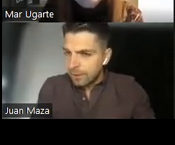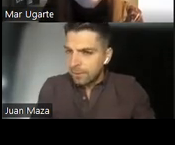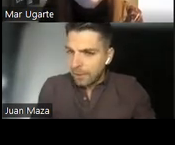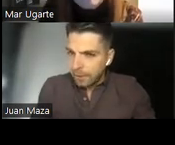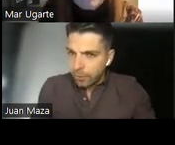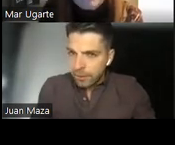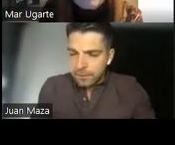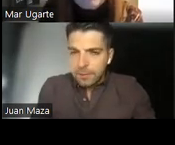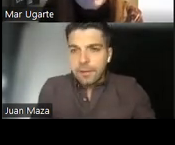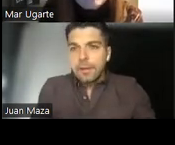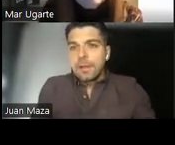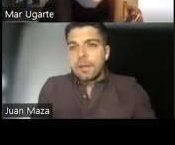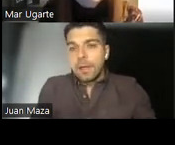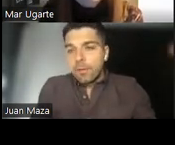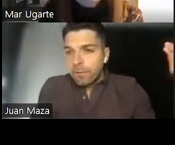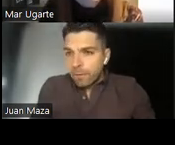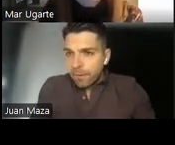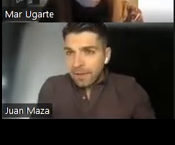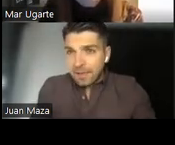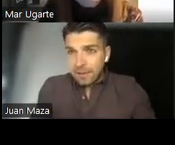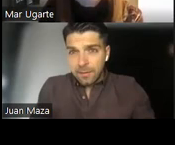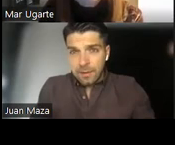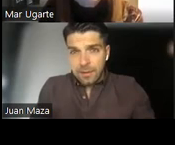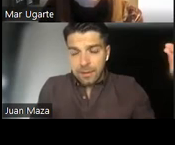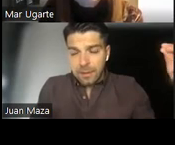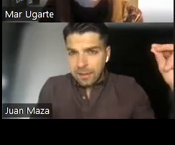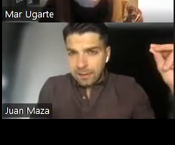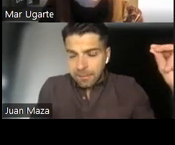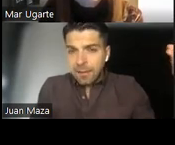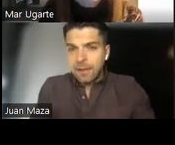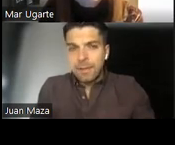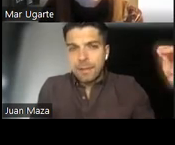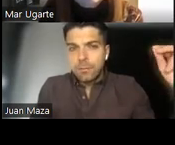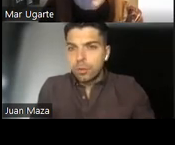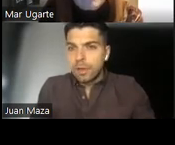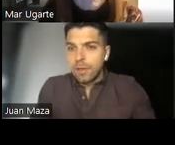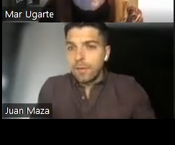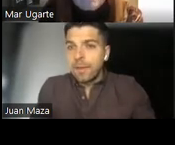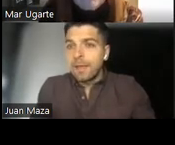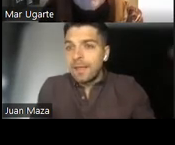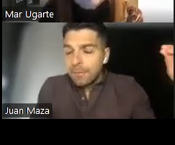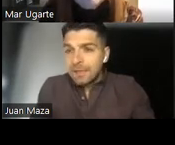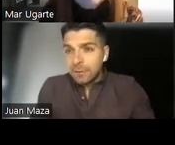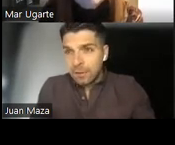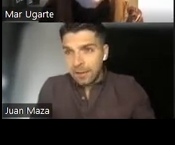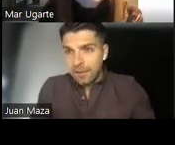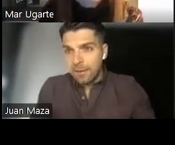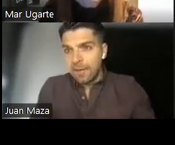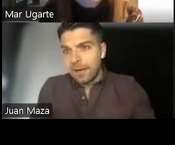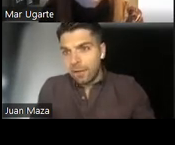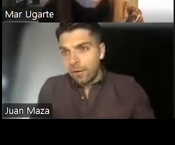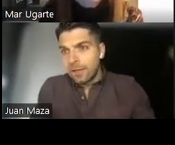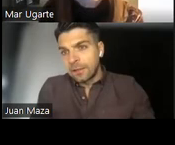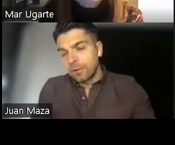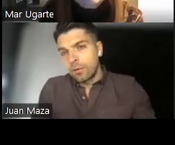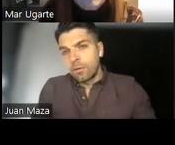nasal, que se llama Aepona. Es una enfermedad que también limita mucho su calidad de vida y limita su calidad de